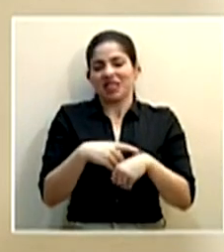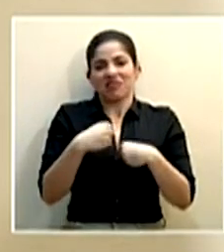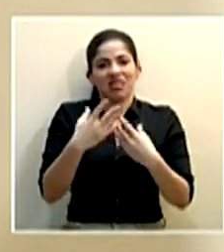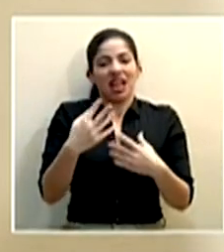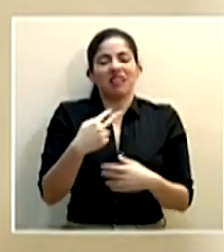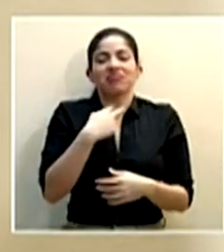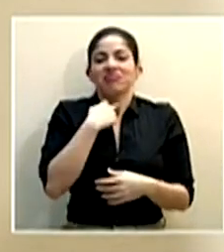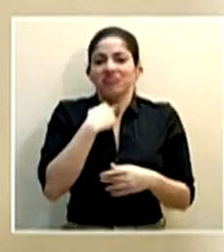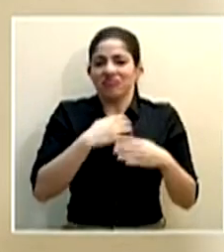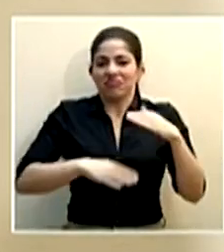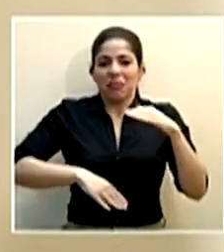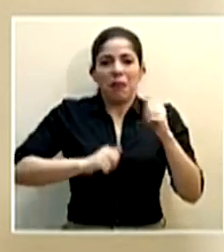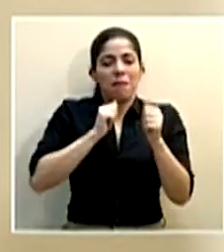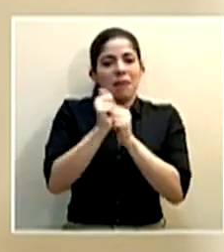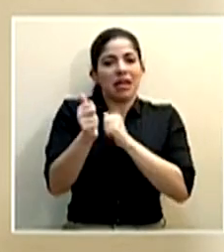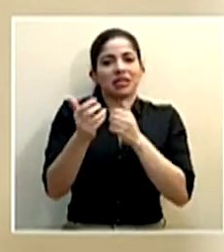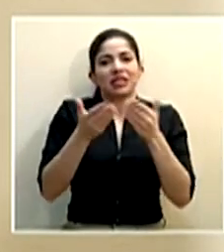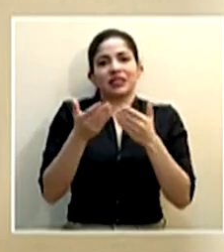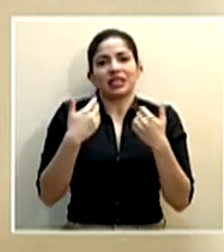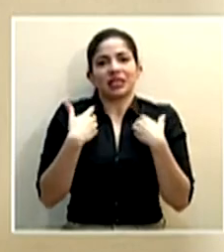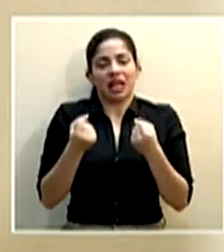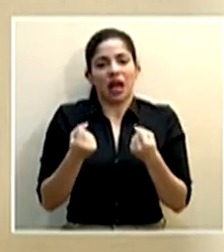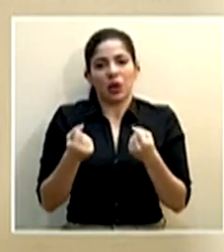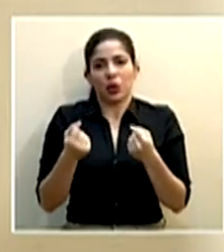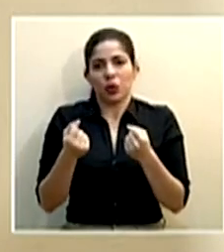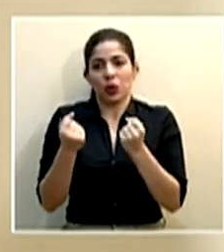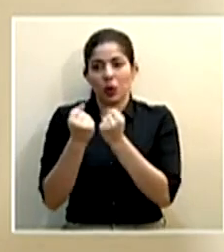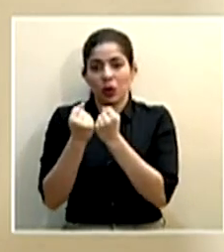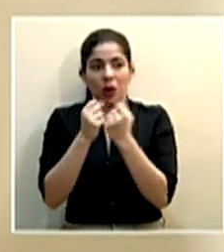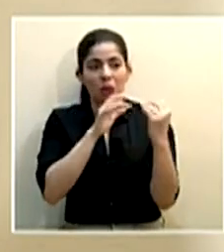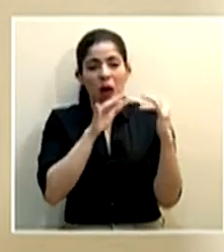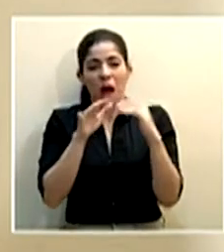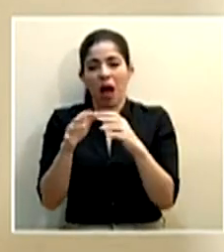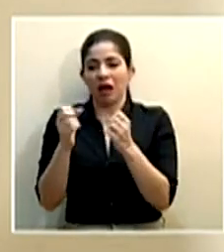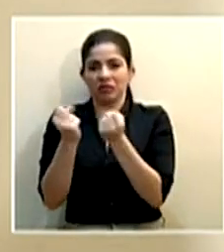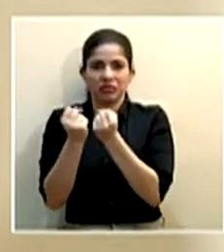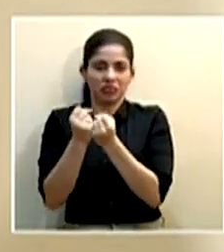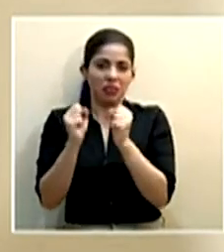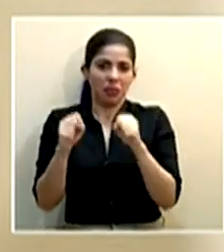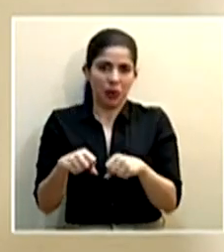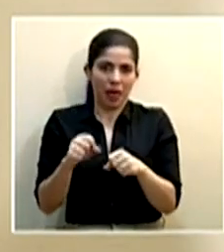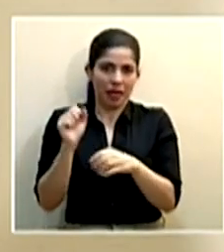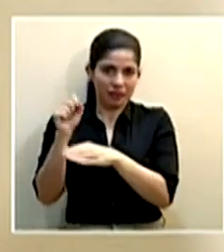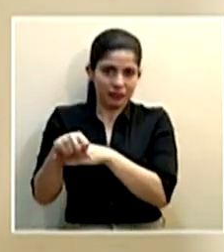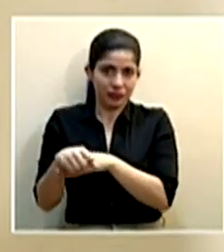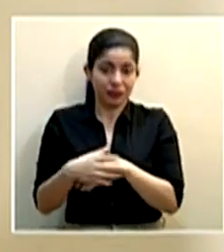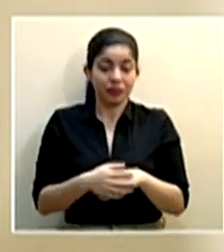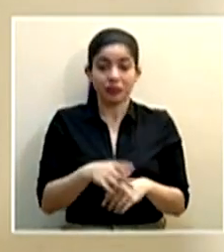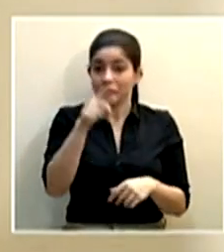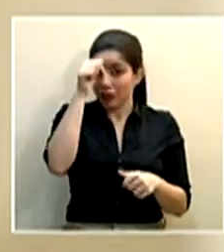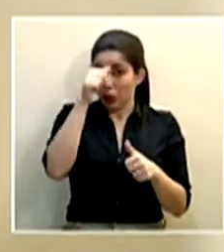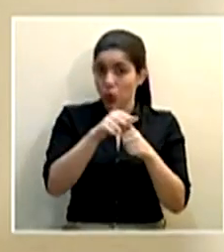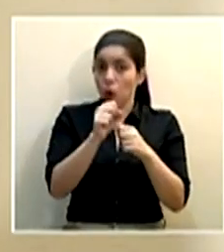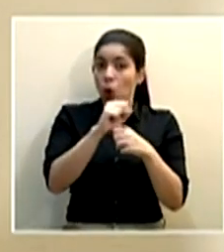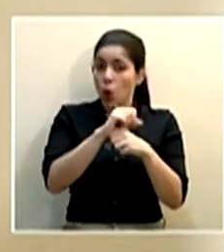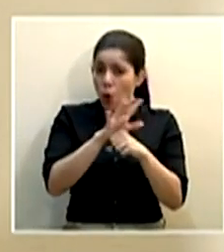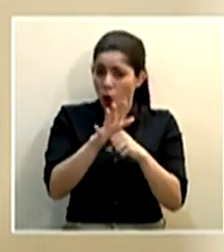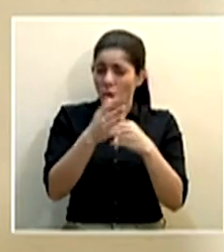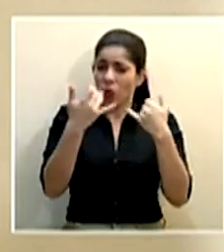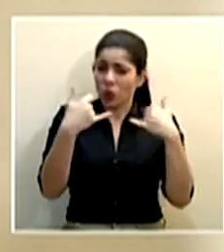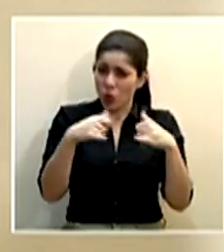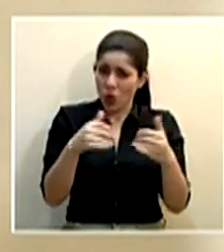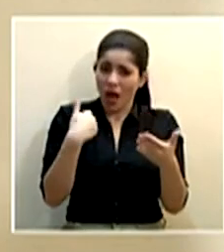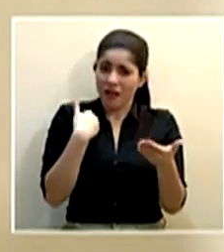y sobrepasando la capacidad de los servicios de salud. Así que recordemos, el COVID-19 está todavía presente